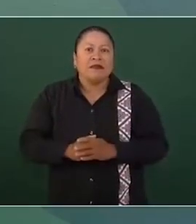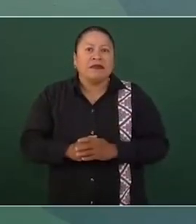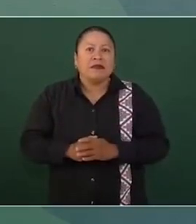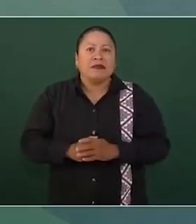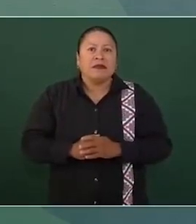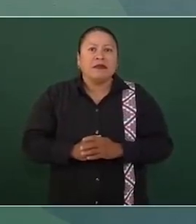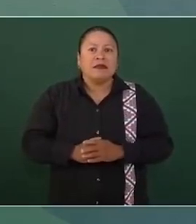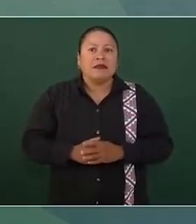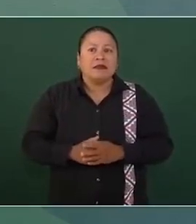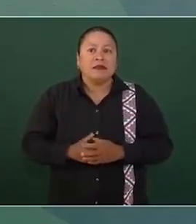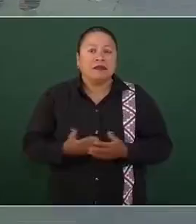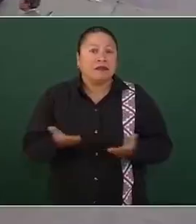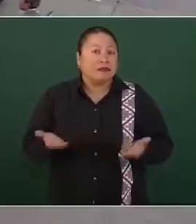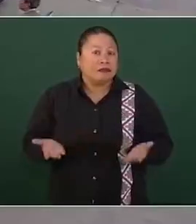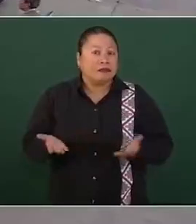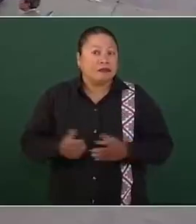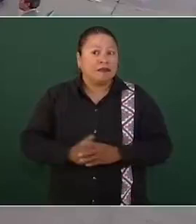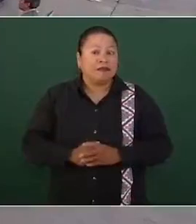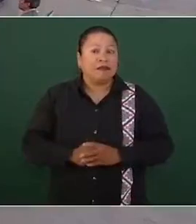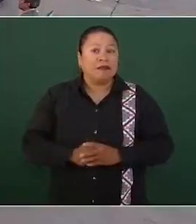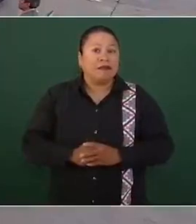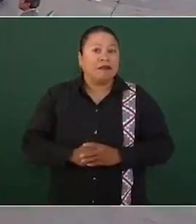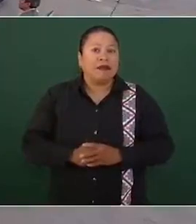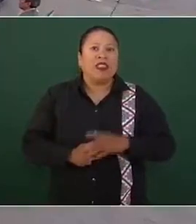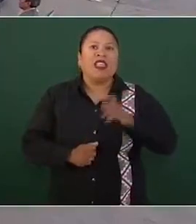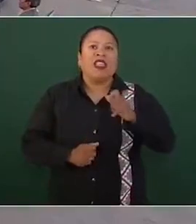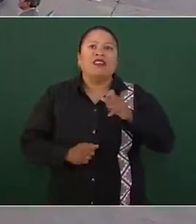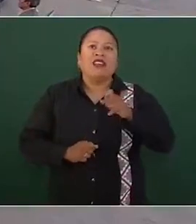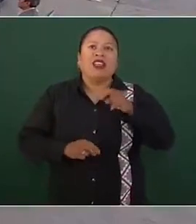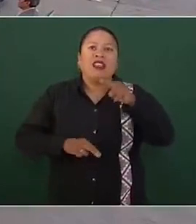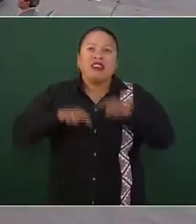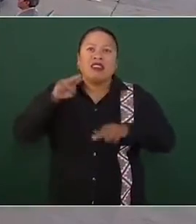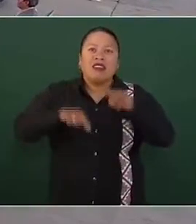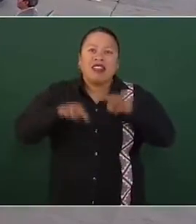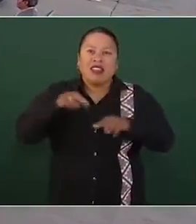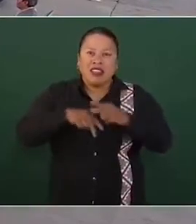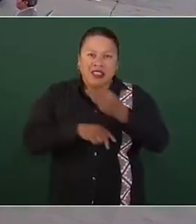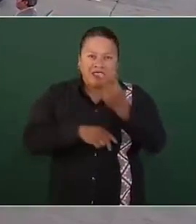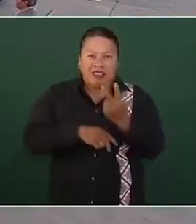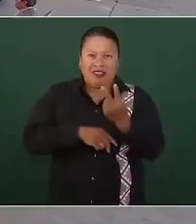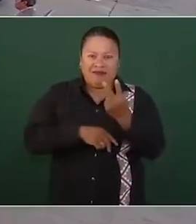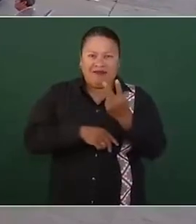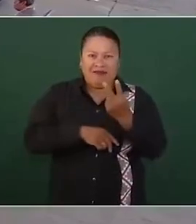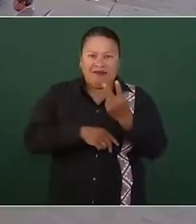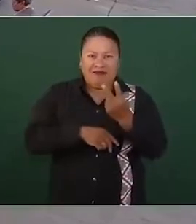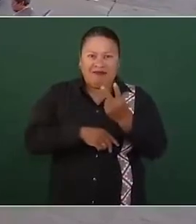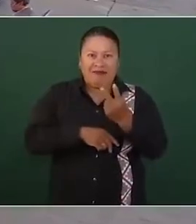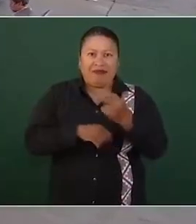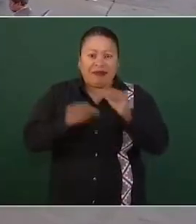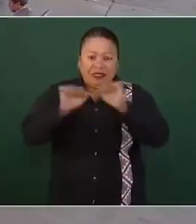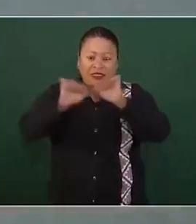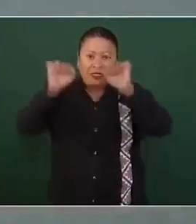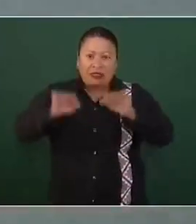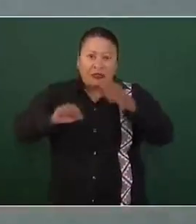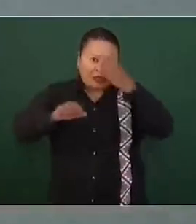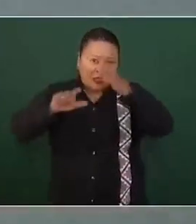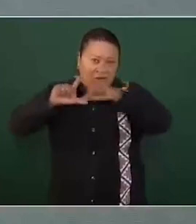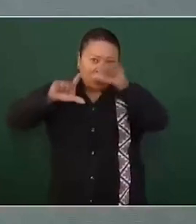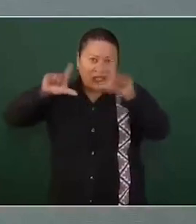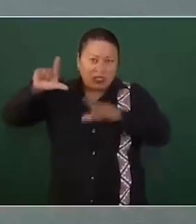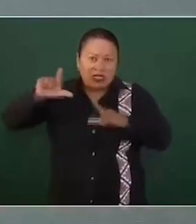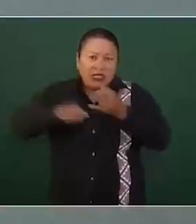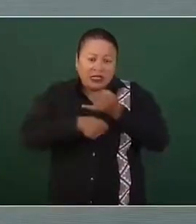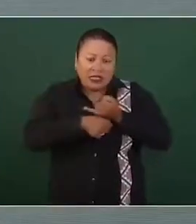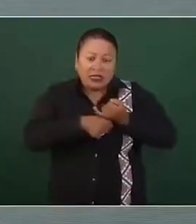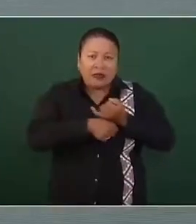Ya es nivel dos del Sistema Nacional de Investigaciones